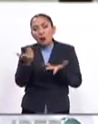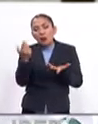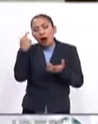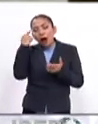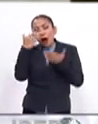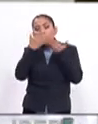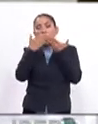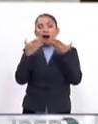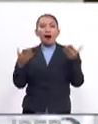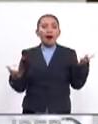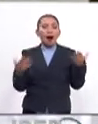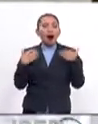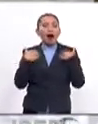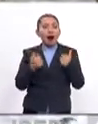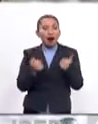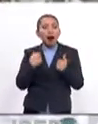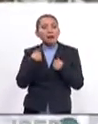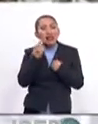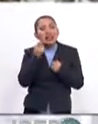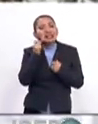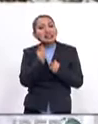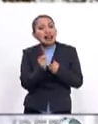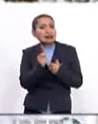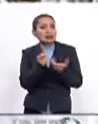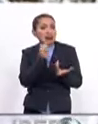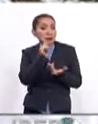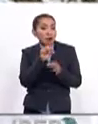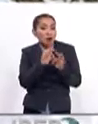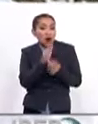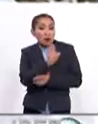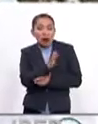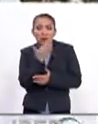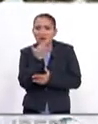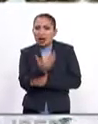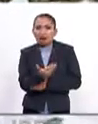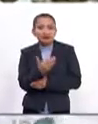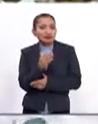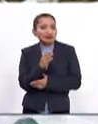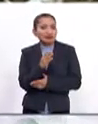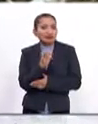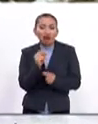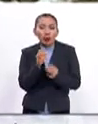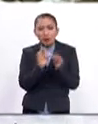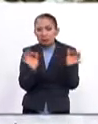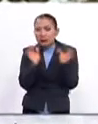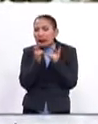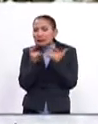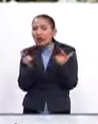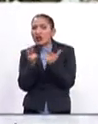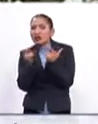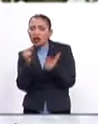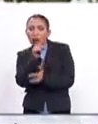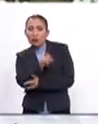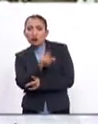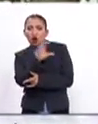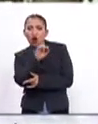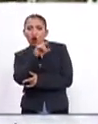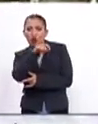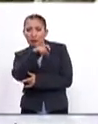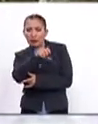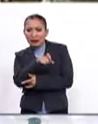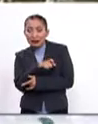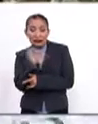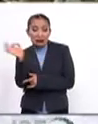hacen de alguna u otra forma revivirla, gracias también a la forma tan exquisita que usted nos las cuente y nos las comenta, y que